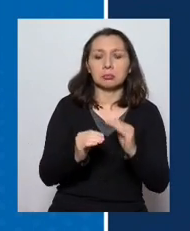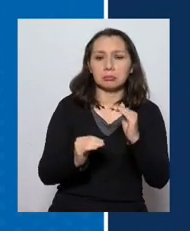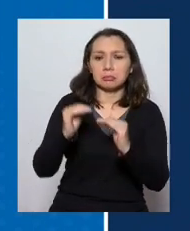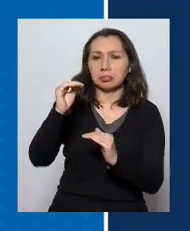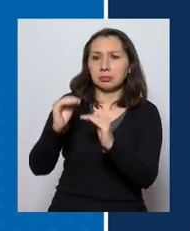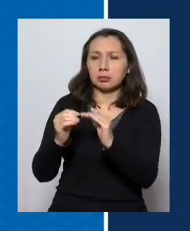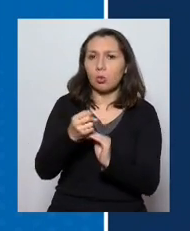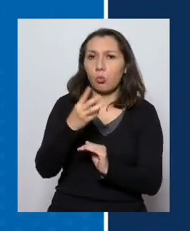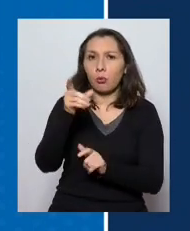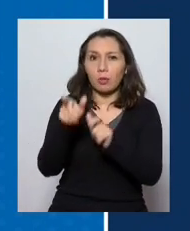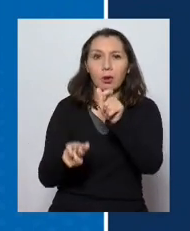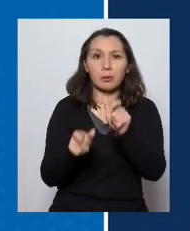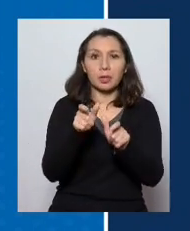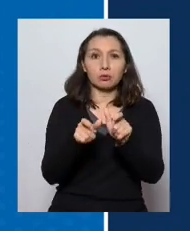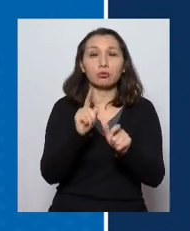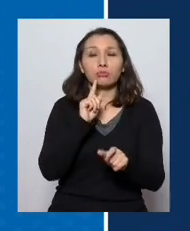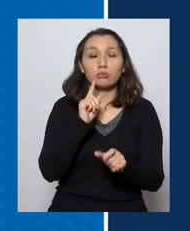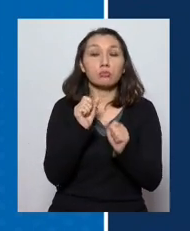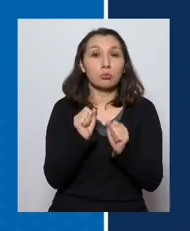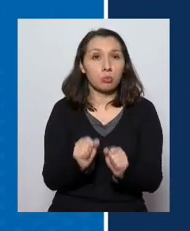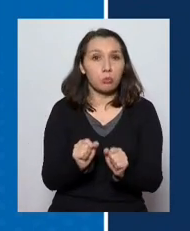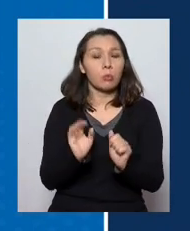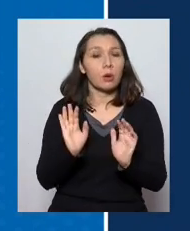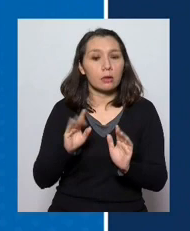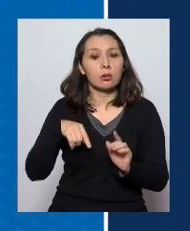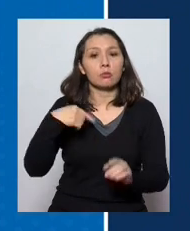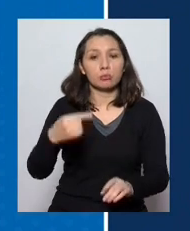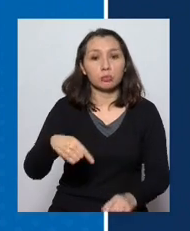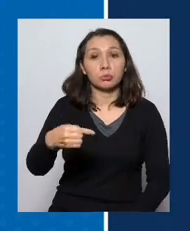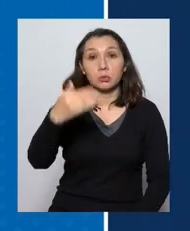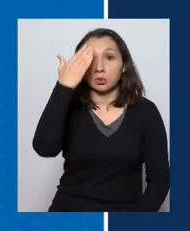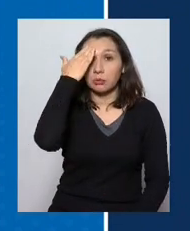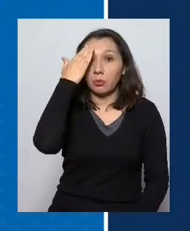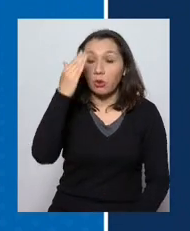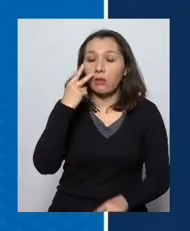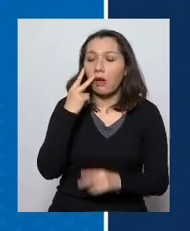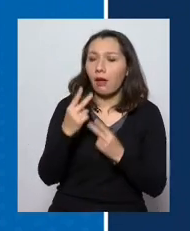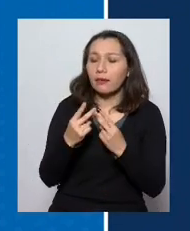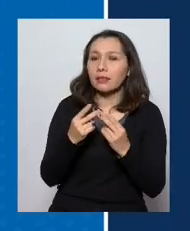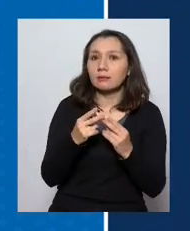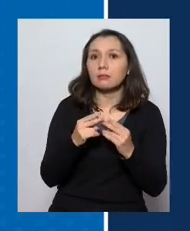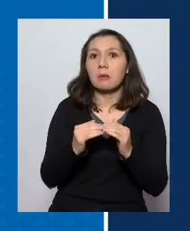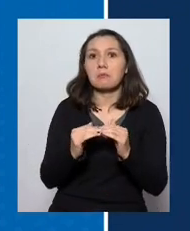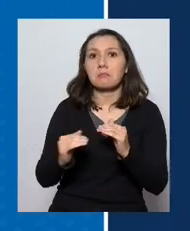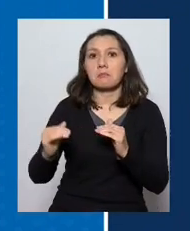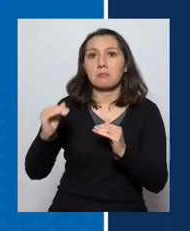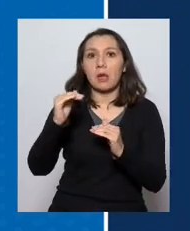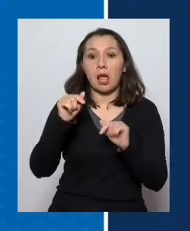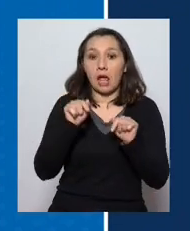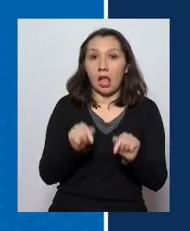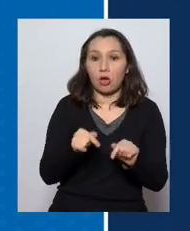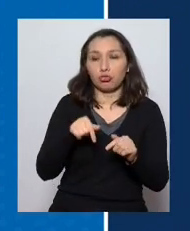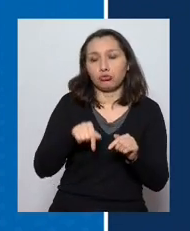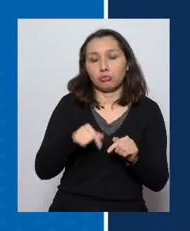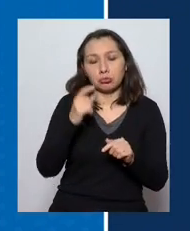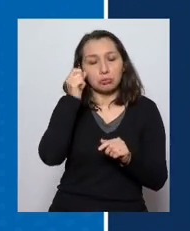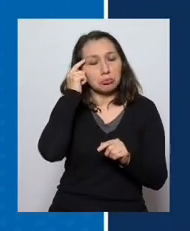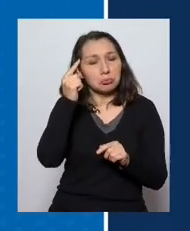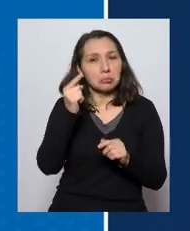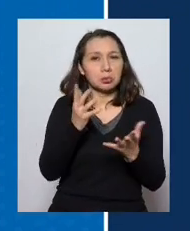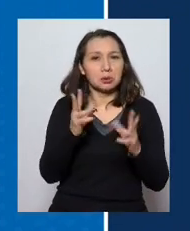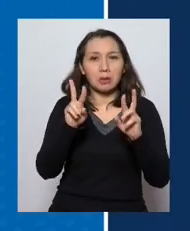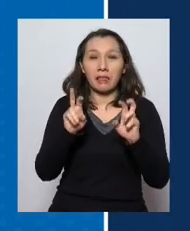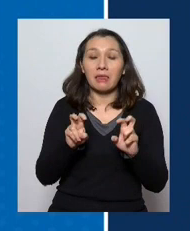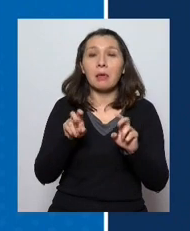menor en el número de casos, puede ser que en los próximos días veamos números mayores a esto que puede